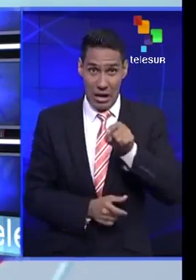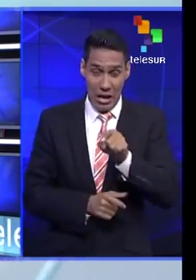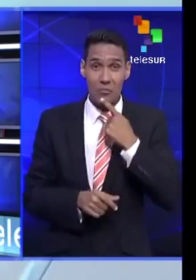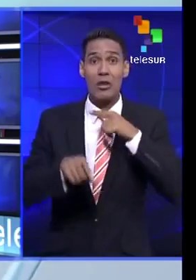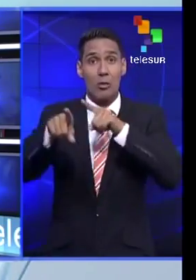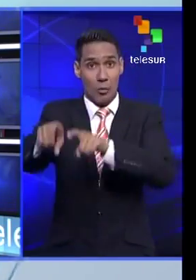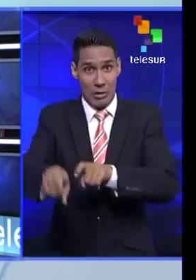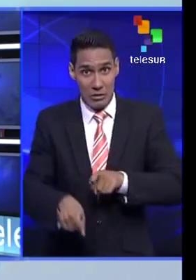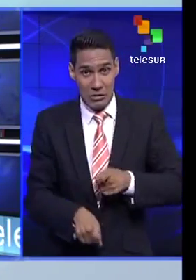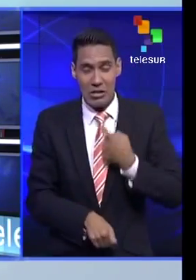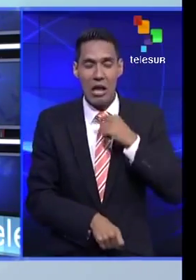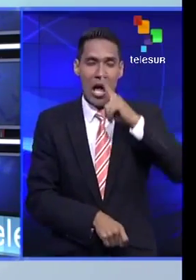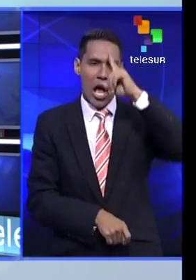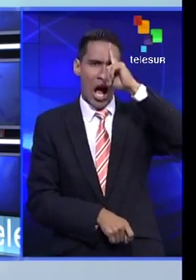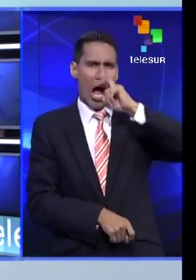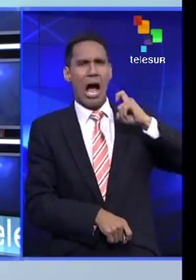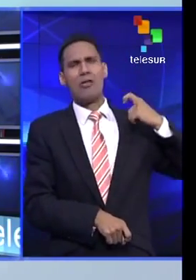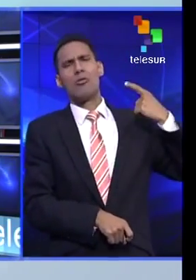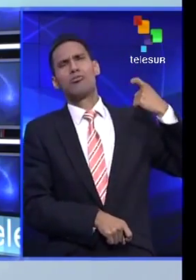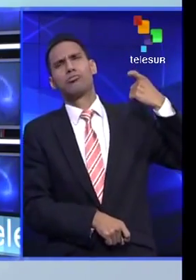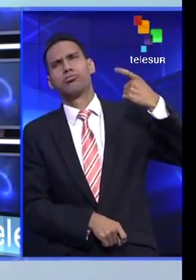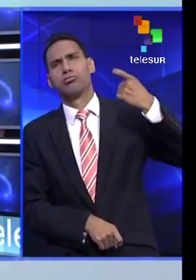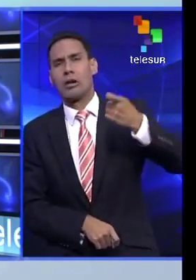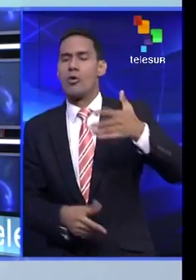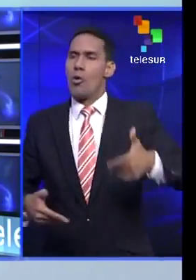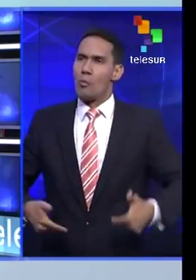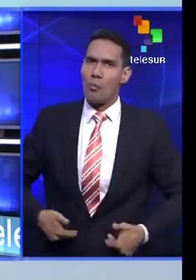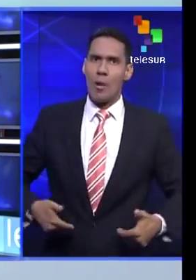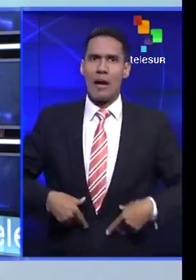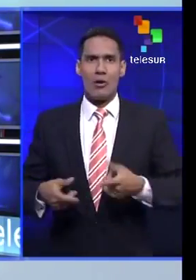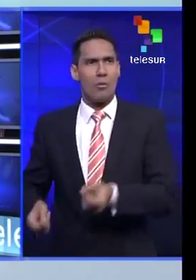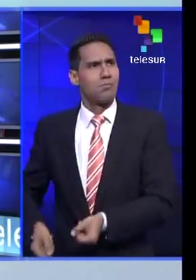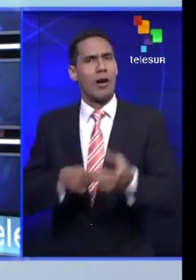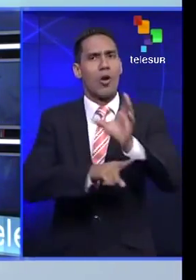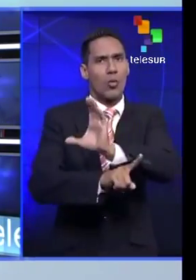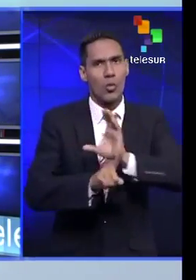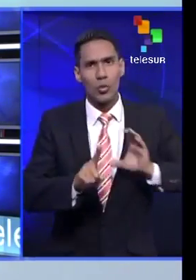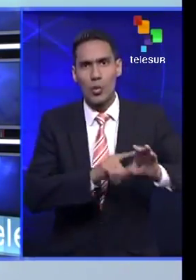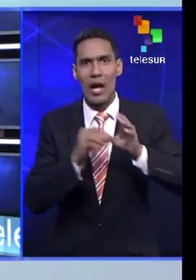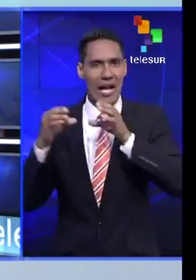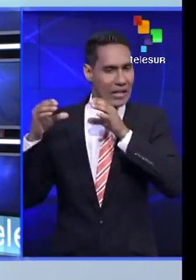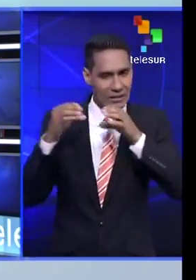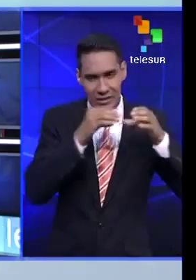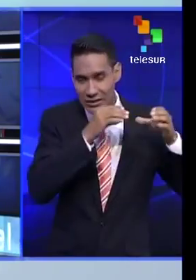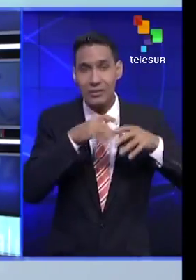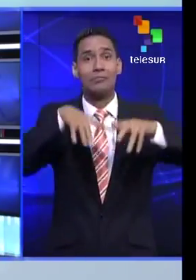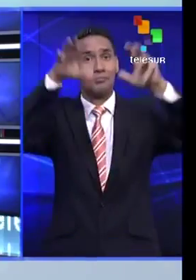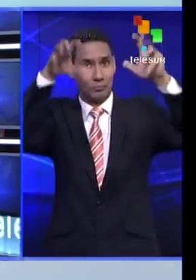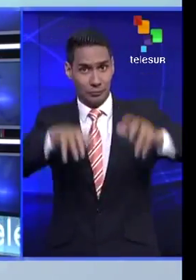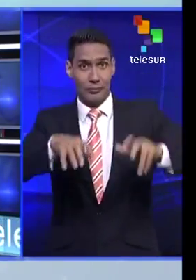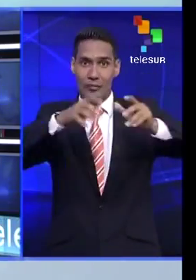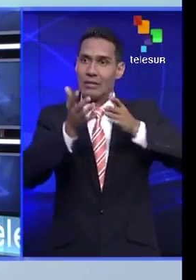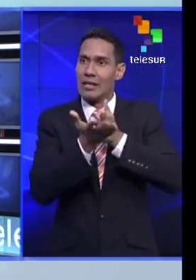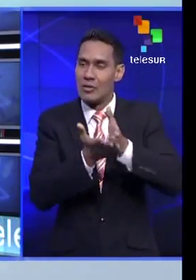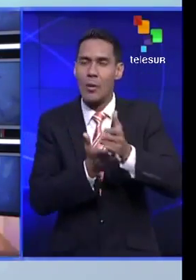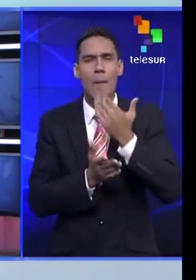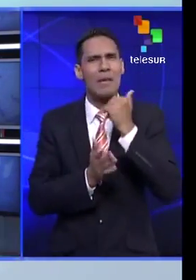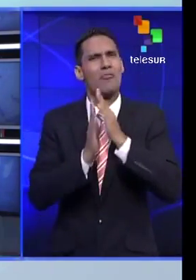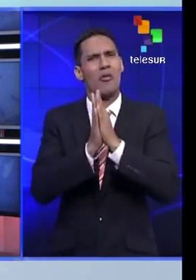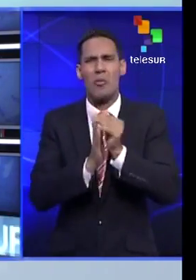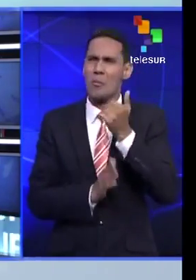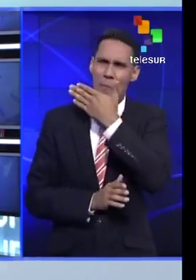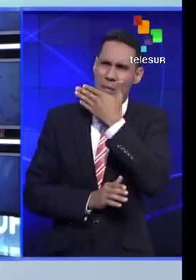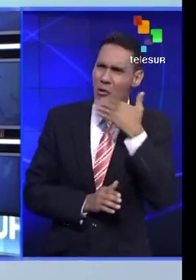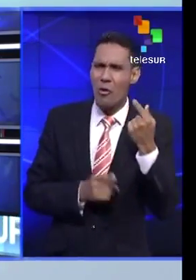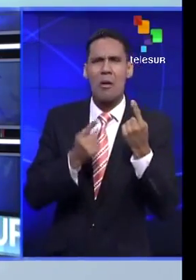campesinos de Marrupa, que durante décadas han subsistido en el nomadismo y la cultura del maíz en la época de lluvias... ...continúan reclamando mejores precios